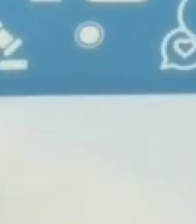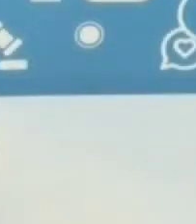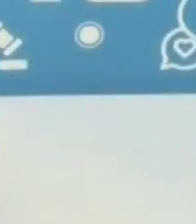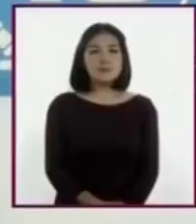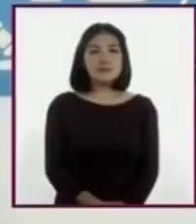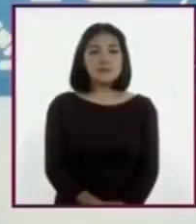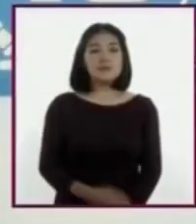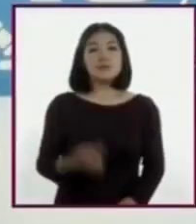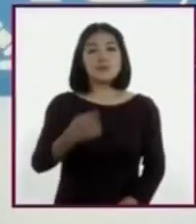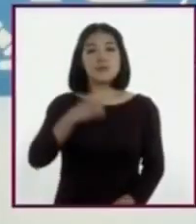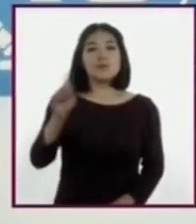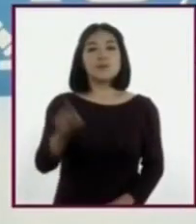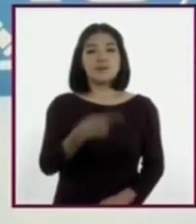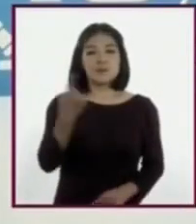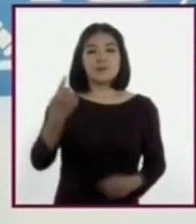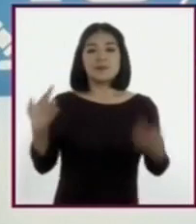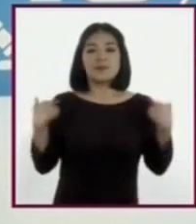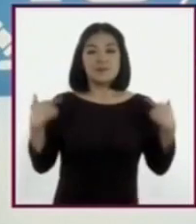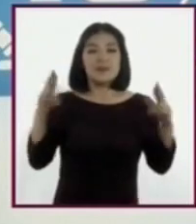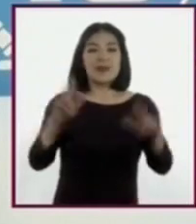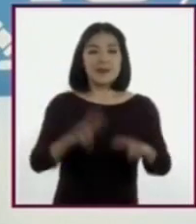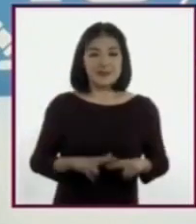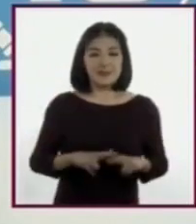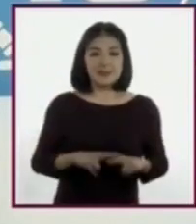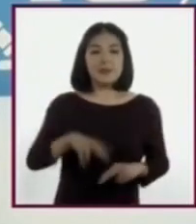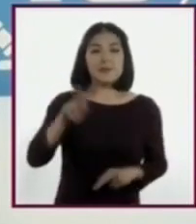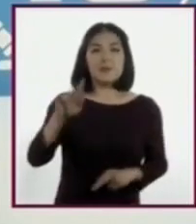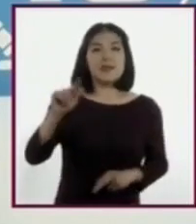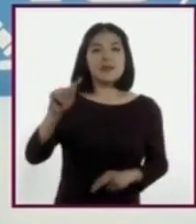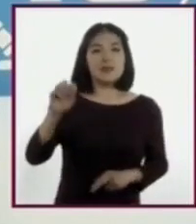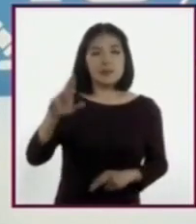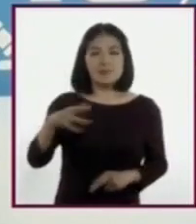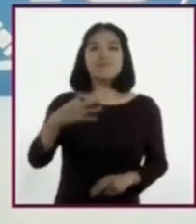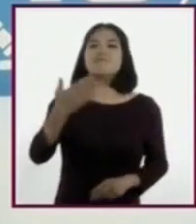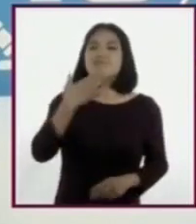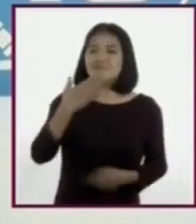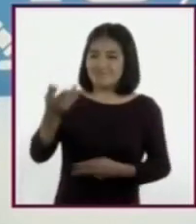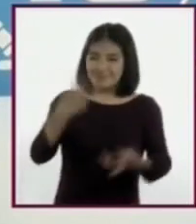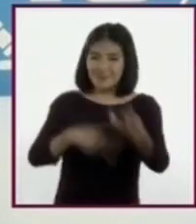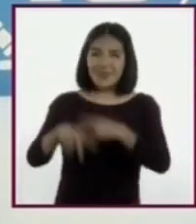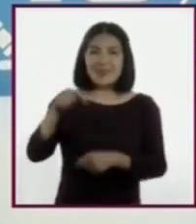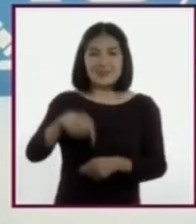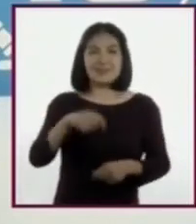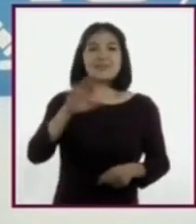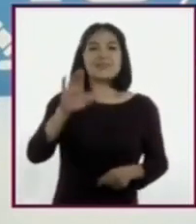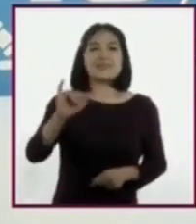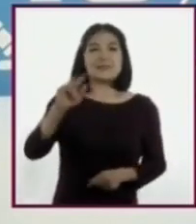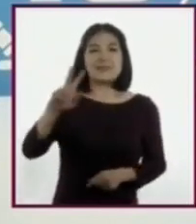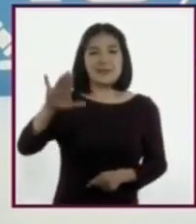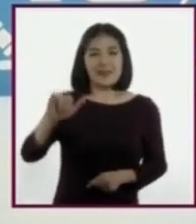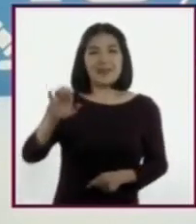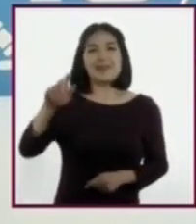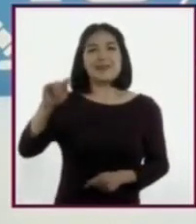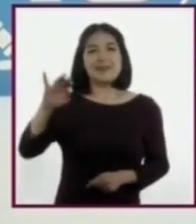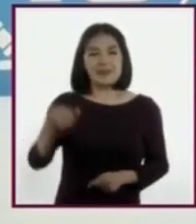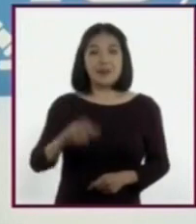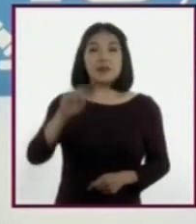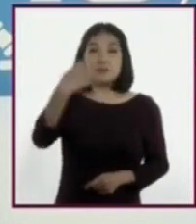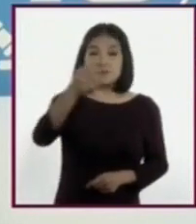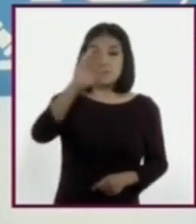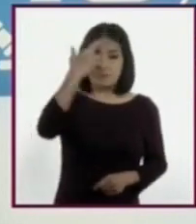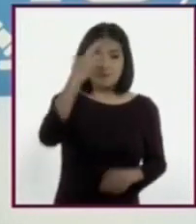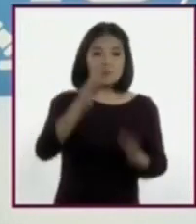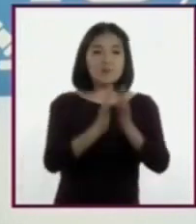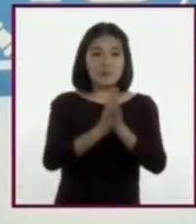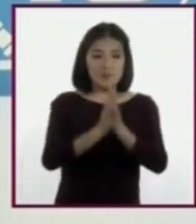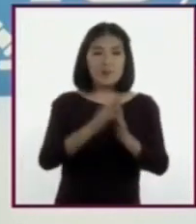Soy el profesor Víctor López y de nuevo les doy la más cordial bienvenida a Formación Cívica y Ética. Les recuerdo seguir con el cuidado